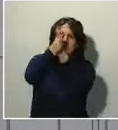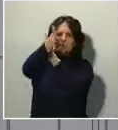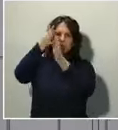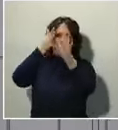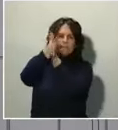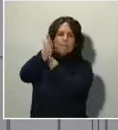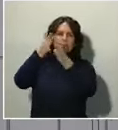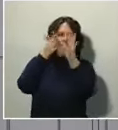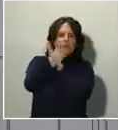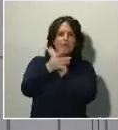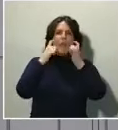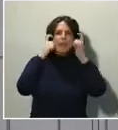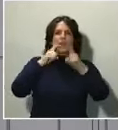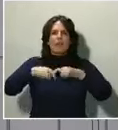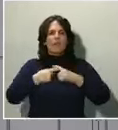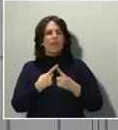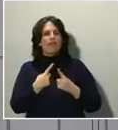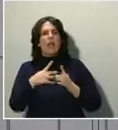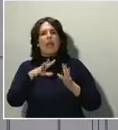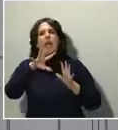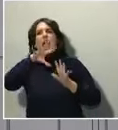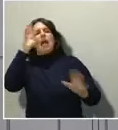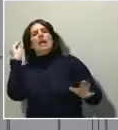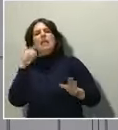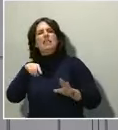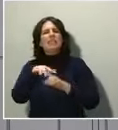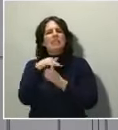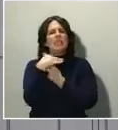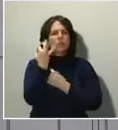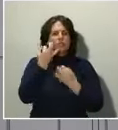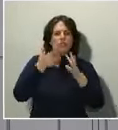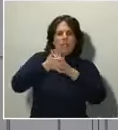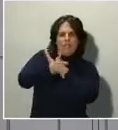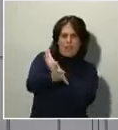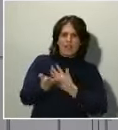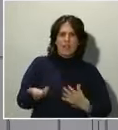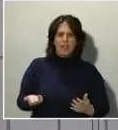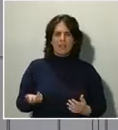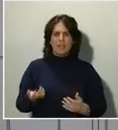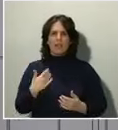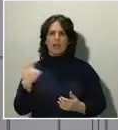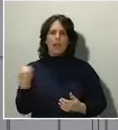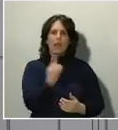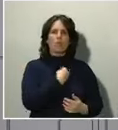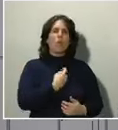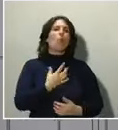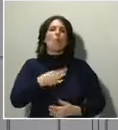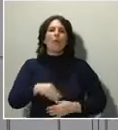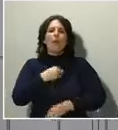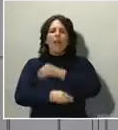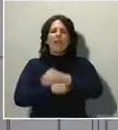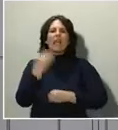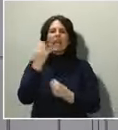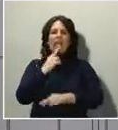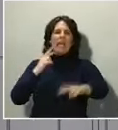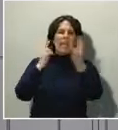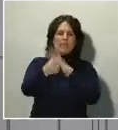enfrentando y cómo individualmente todos y cada uno de nosotros podemos hacer frente para contener esta pandemia.